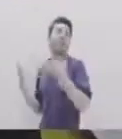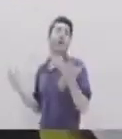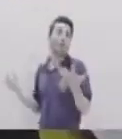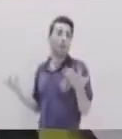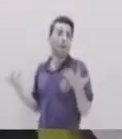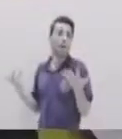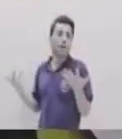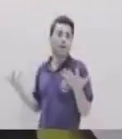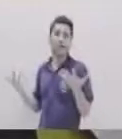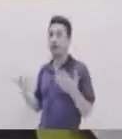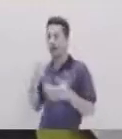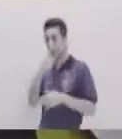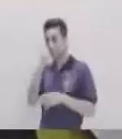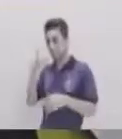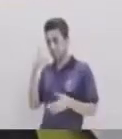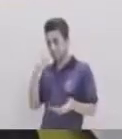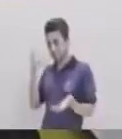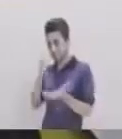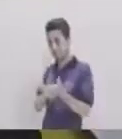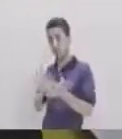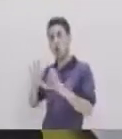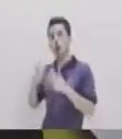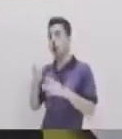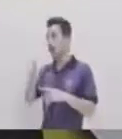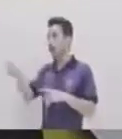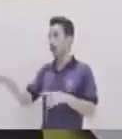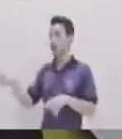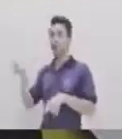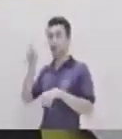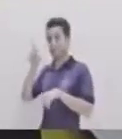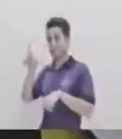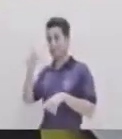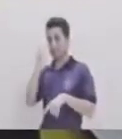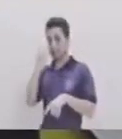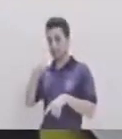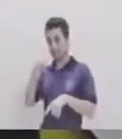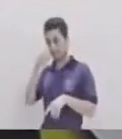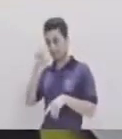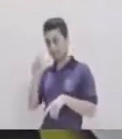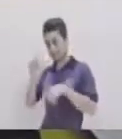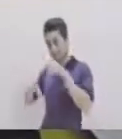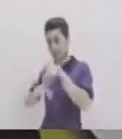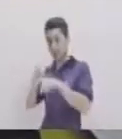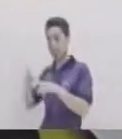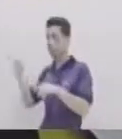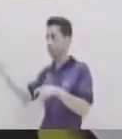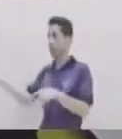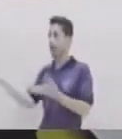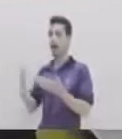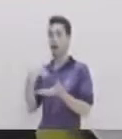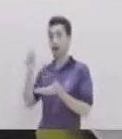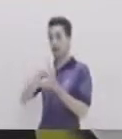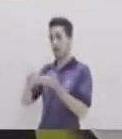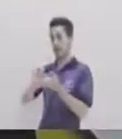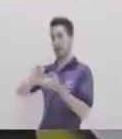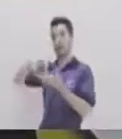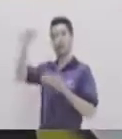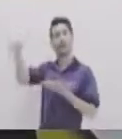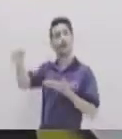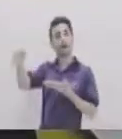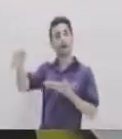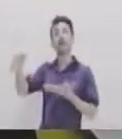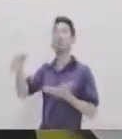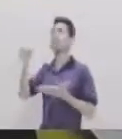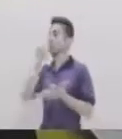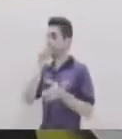importante Que tú definas Cómo va a pedir El cliente Tu pedido También es muy importante Que